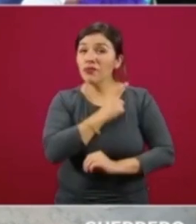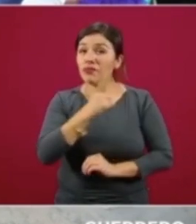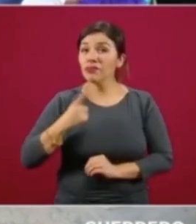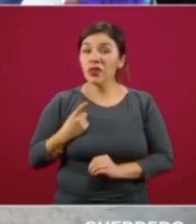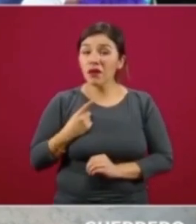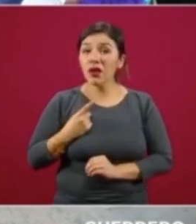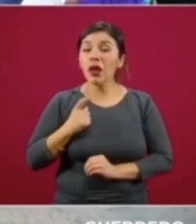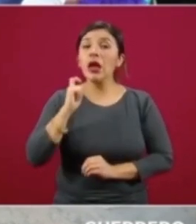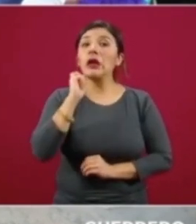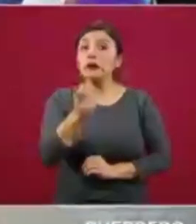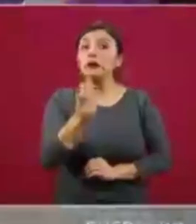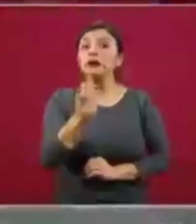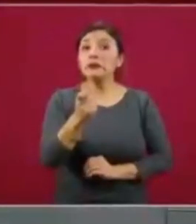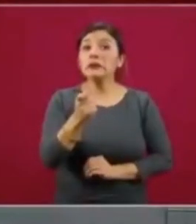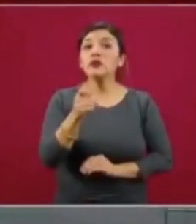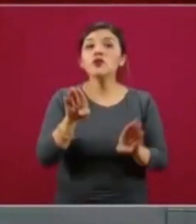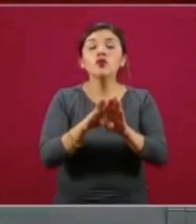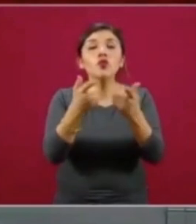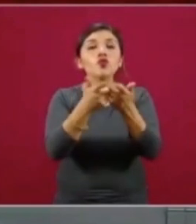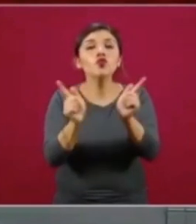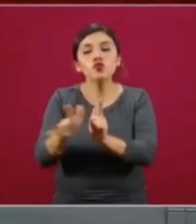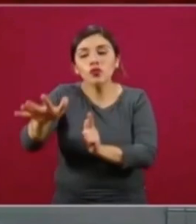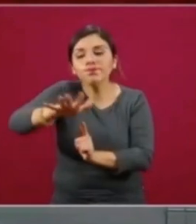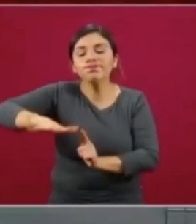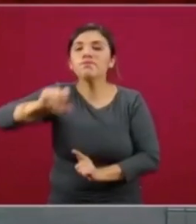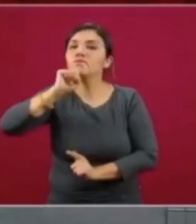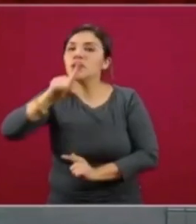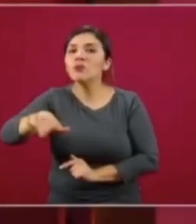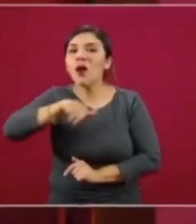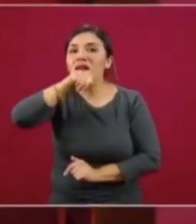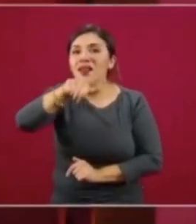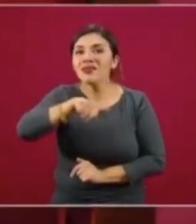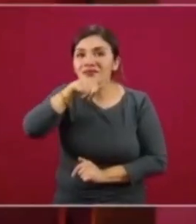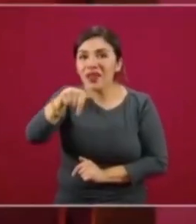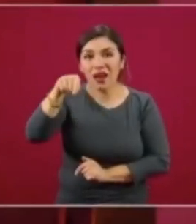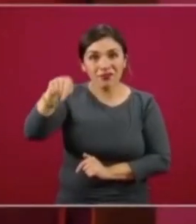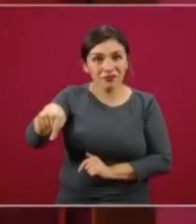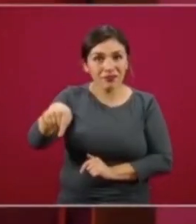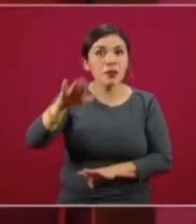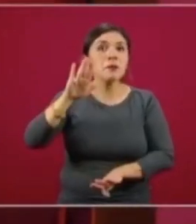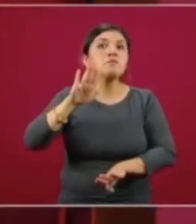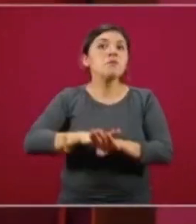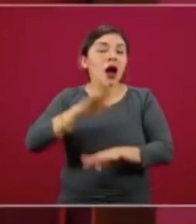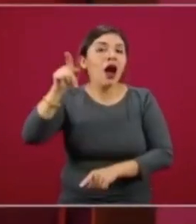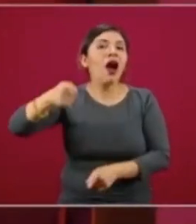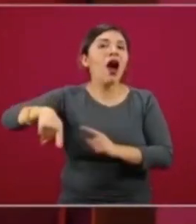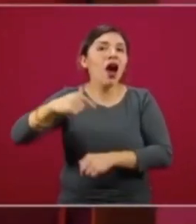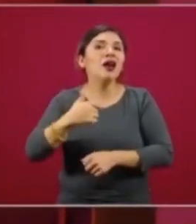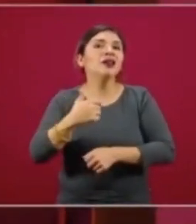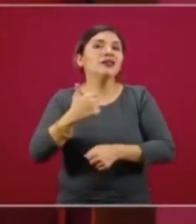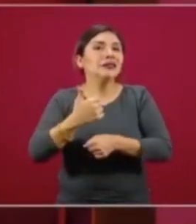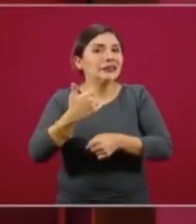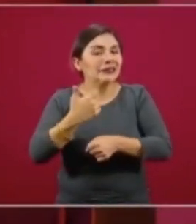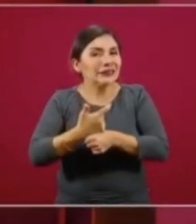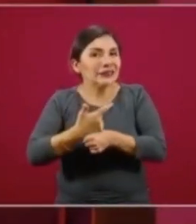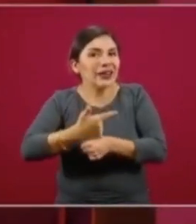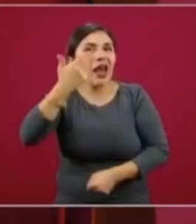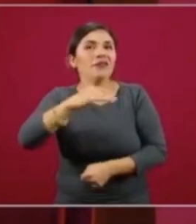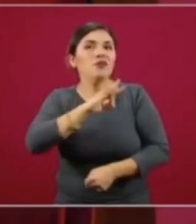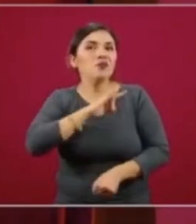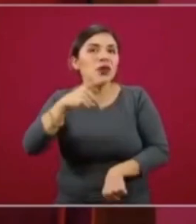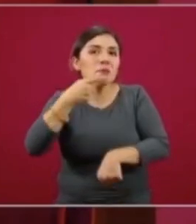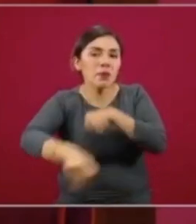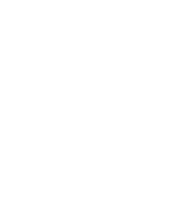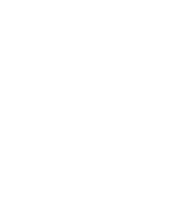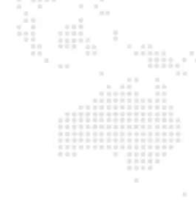era sobre el grupo de adultos mayores, porque son los grupos vulnerables ante esta